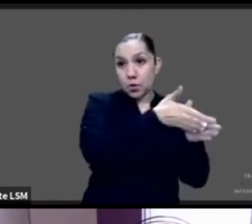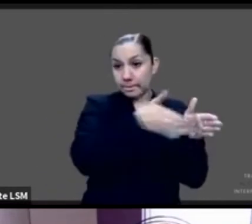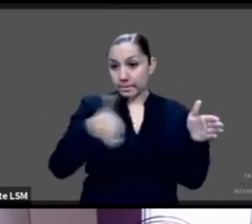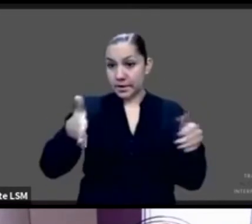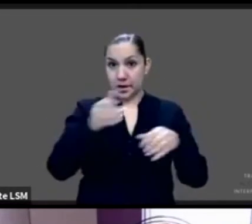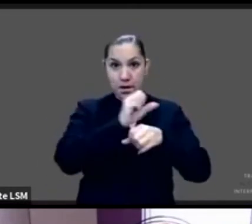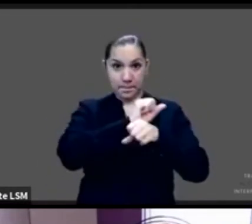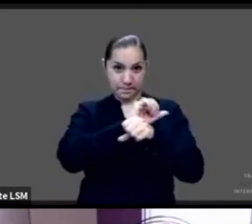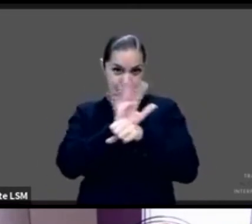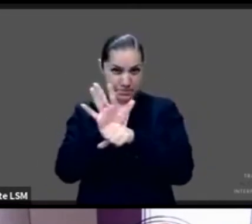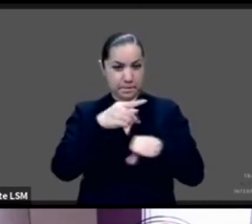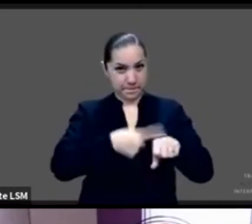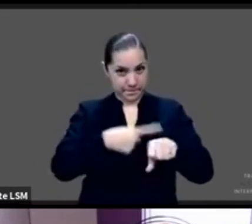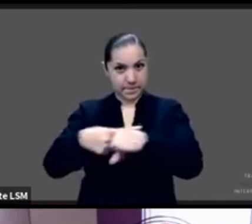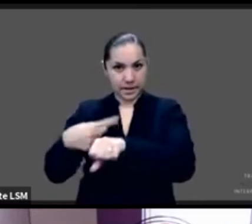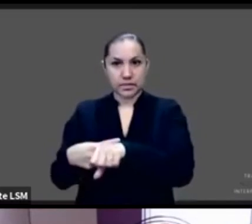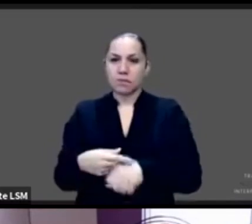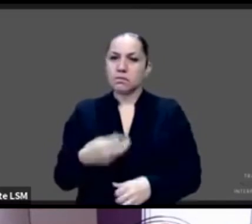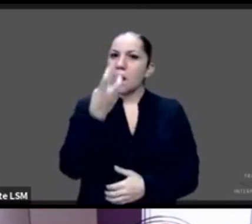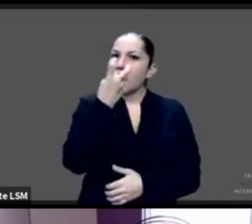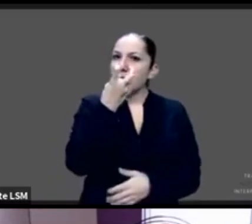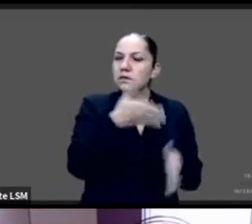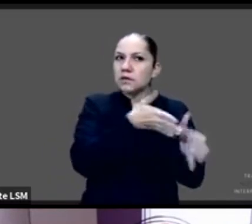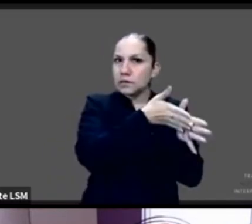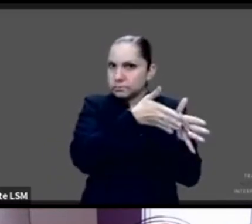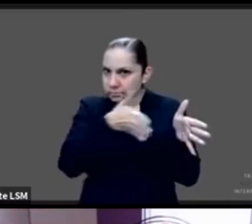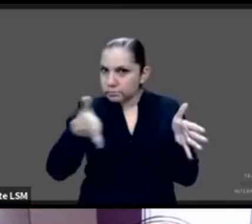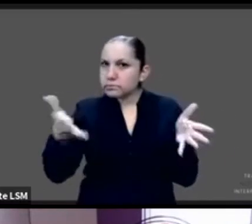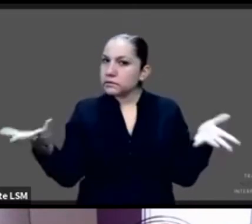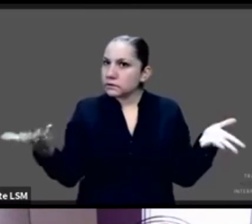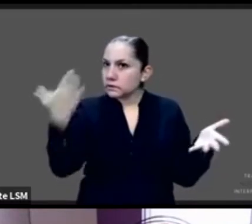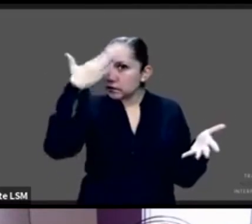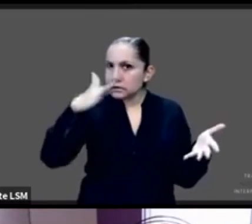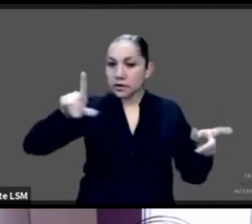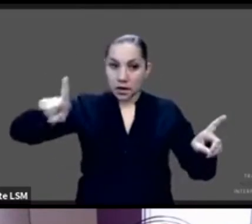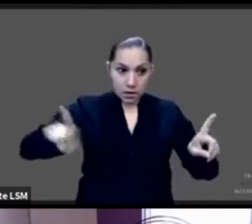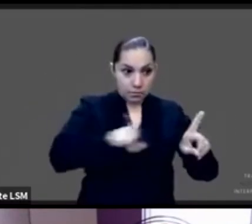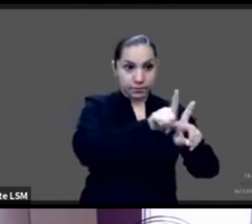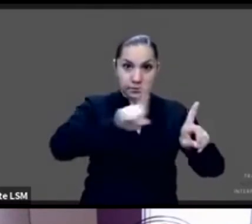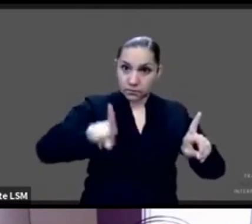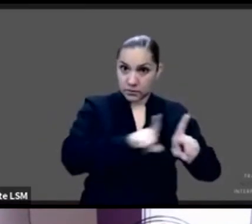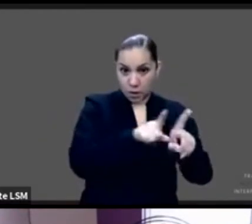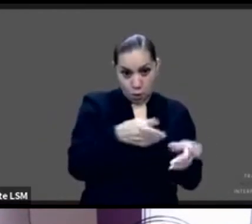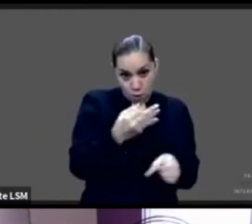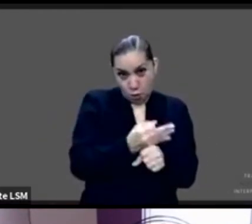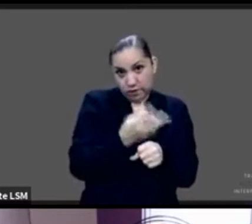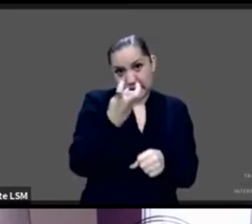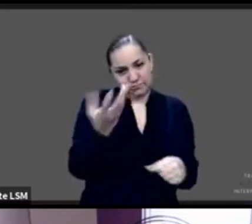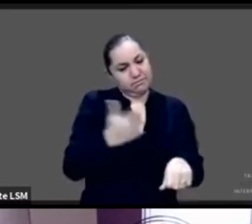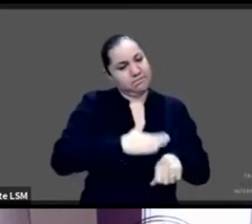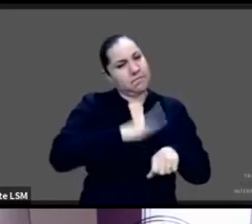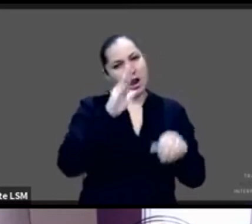ha hecho énfasis en que estos modelos de acompañamiento son indispensables, es que en varios hospitales